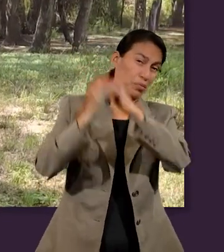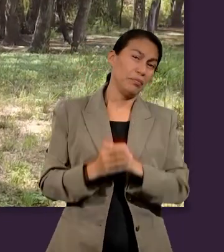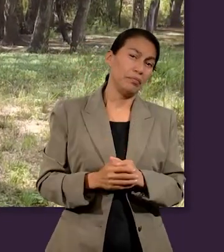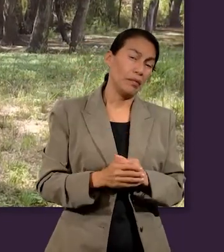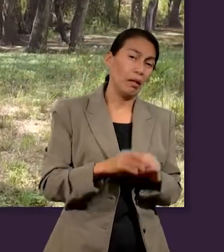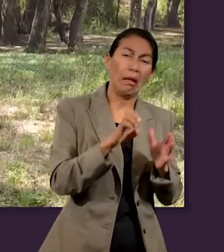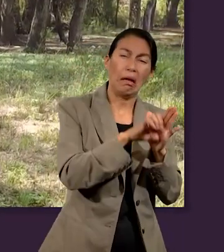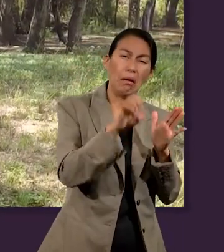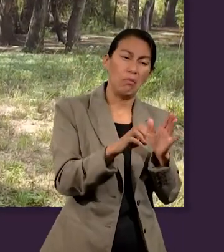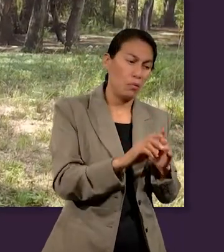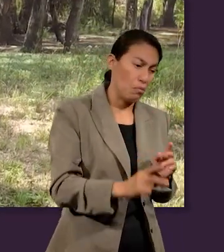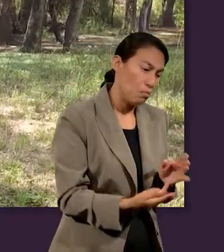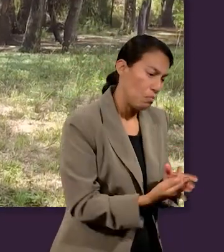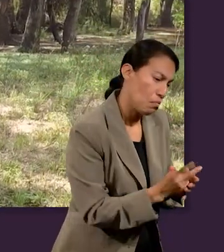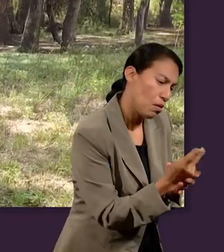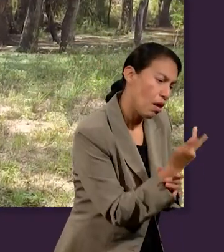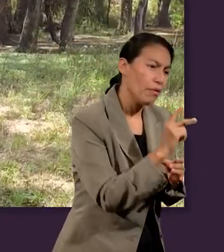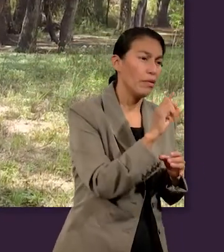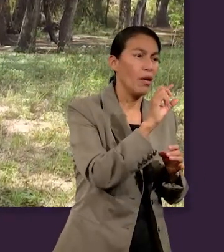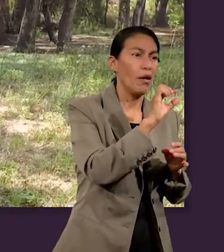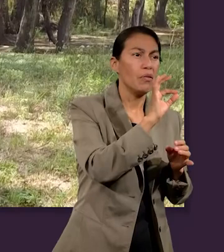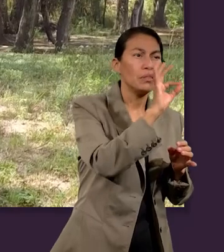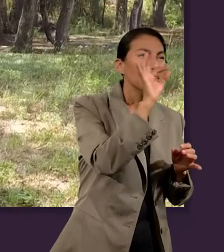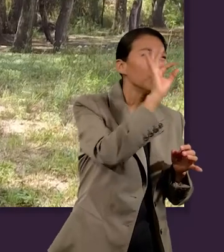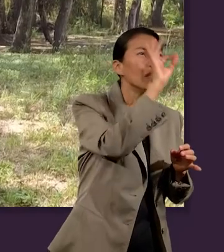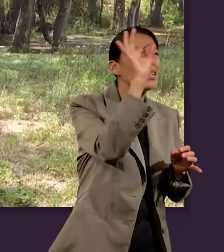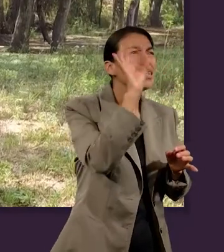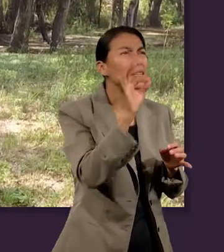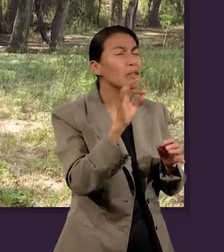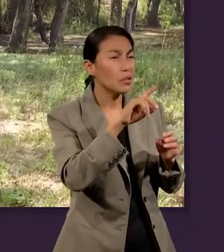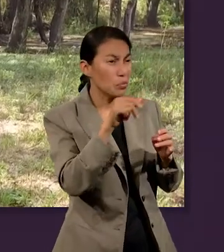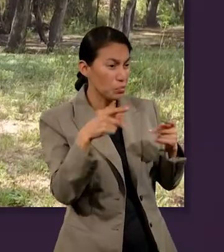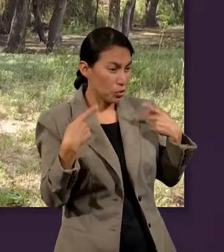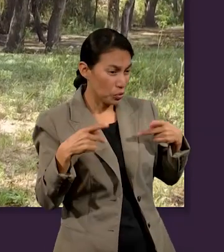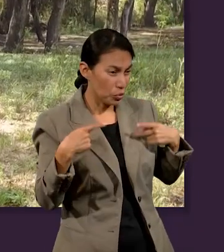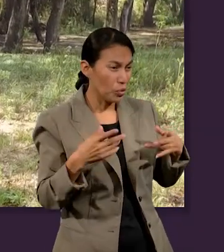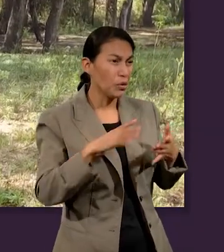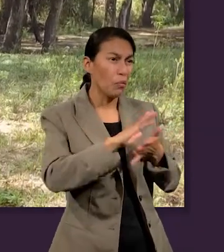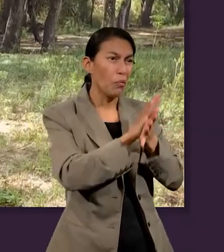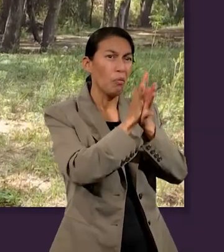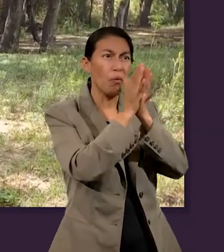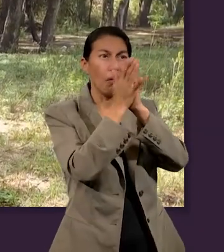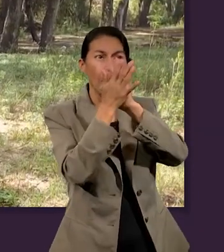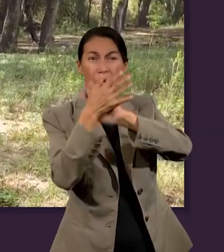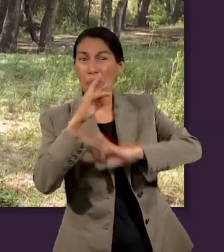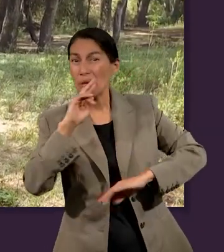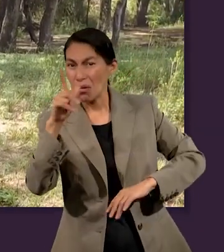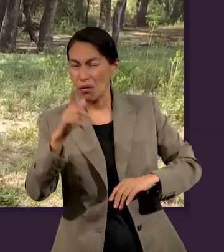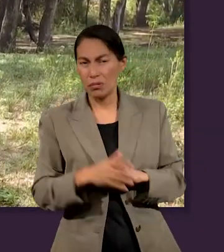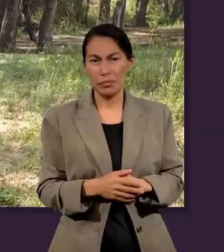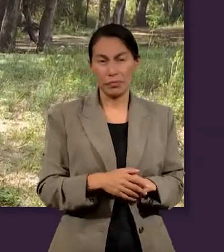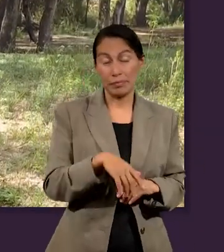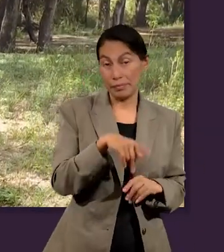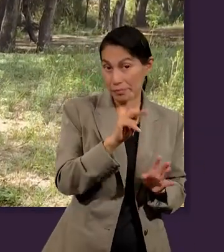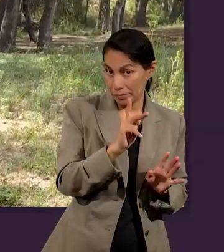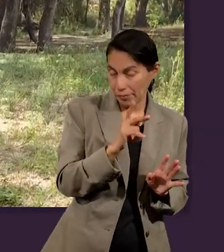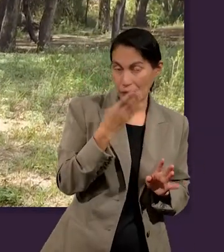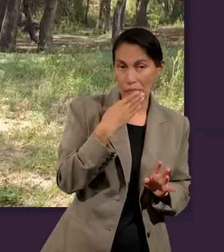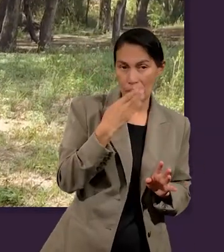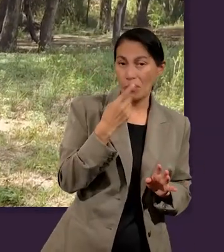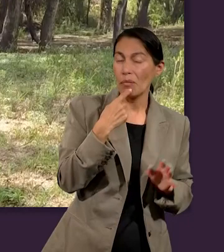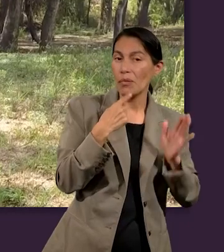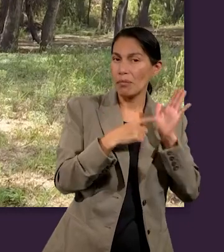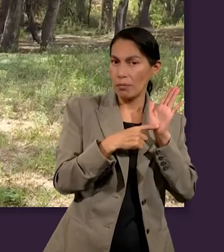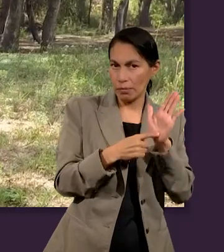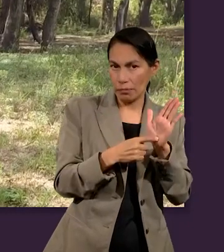niveles más altos de vida. De planta, un insecto, un insecto, un animal, un animal, una persona. Y cada vez tratando de mejorar.